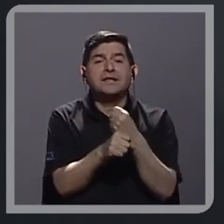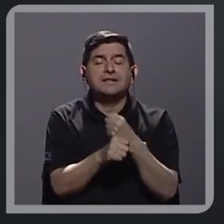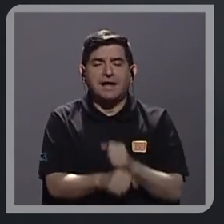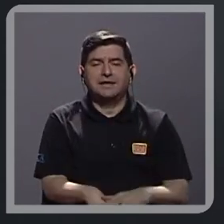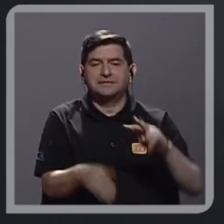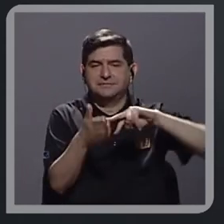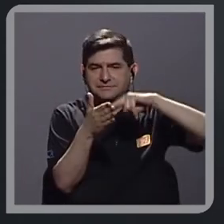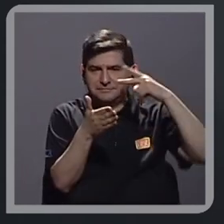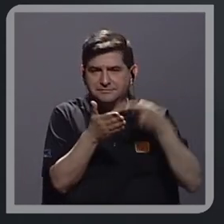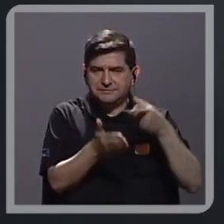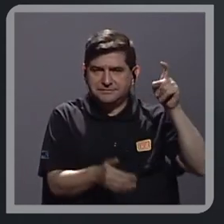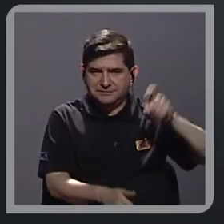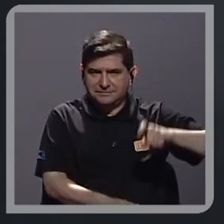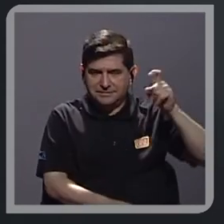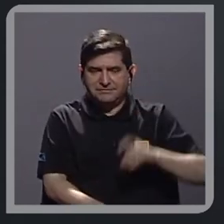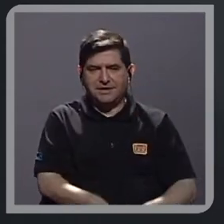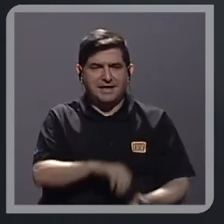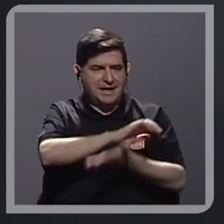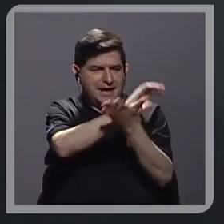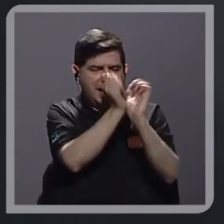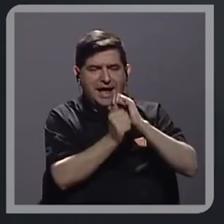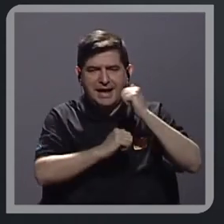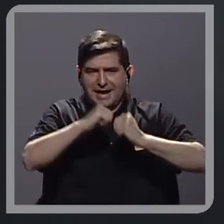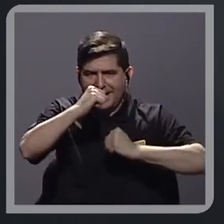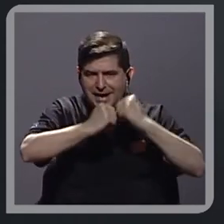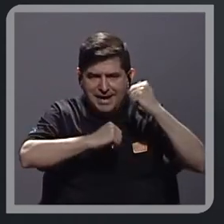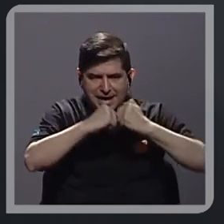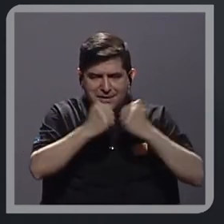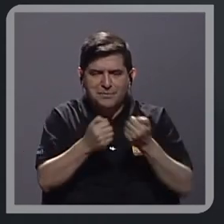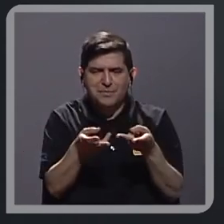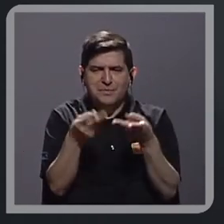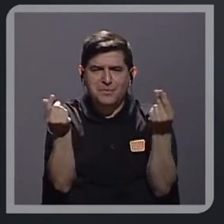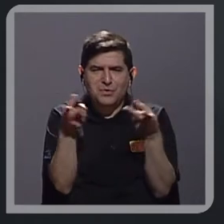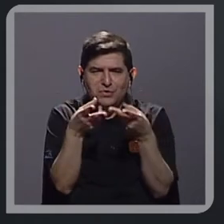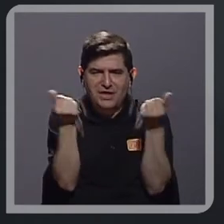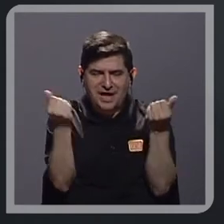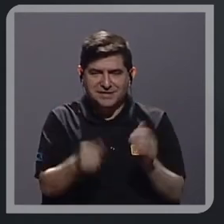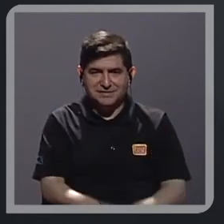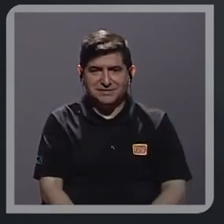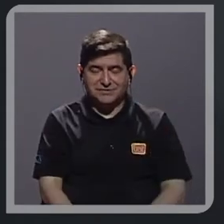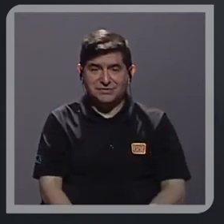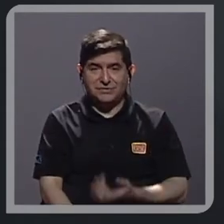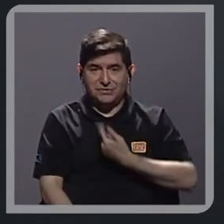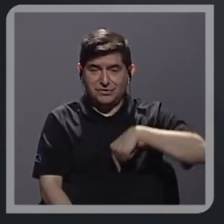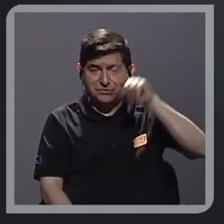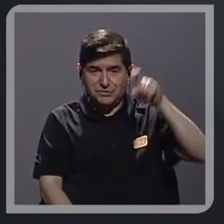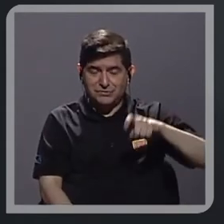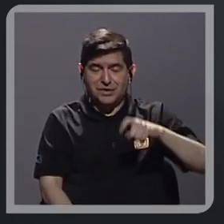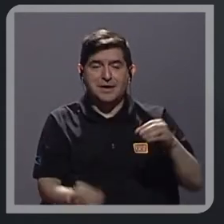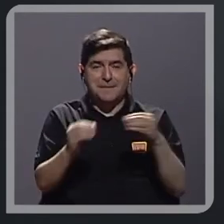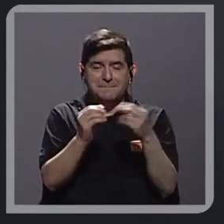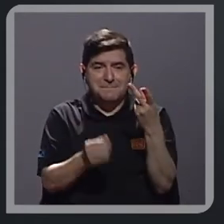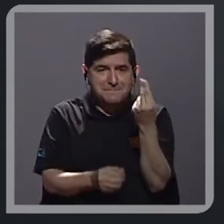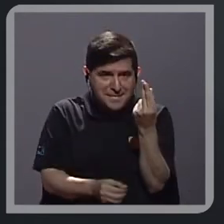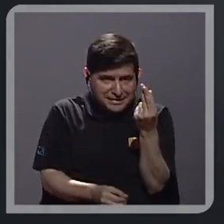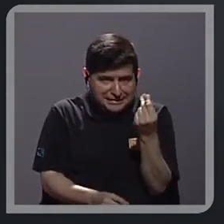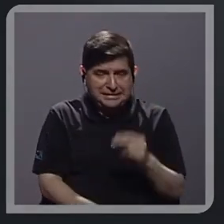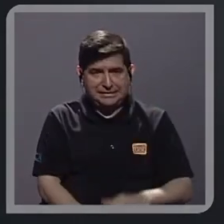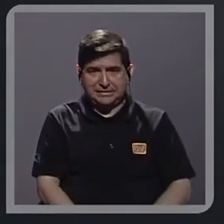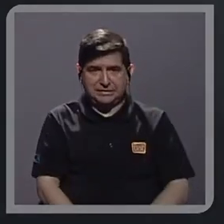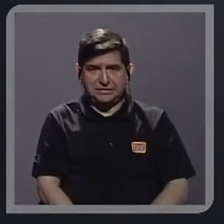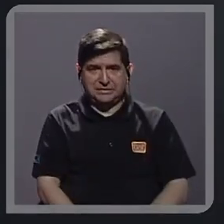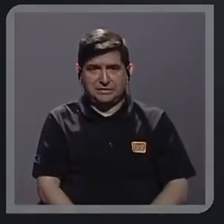implica necesariamente un cambio estructural en el gasto. Entonces, si estamos requiriendo asignar más recursos a lo que es,